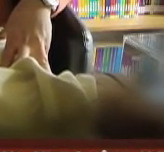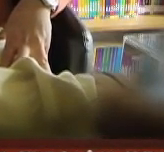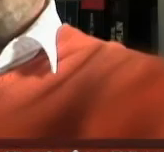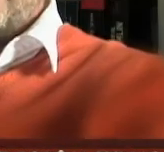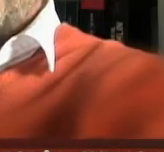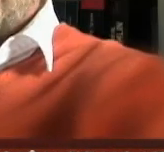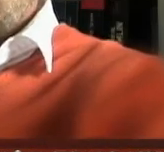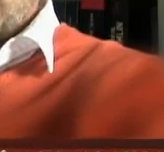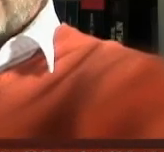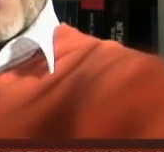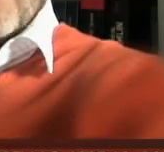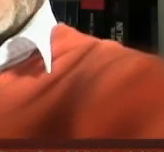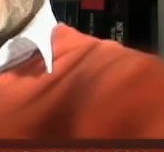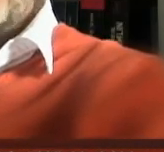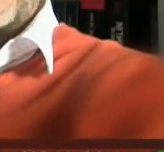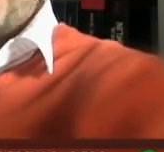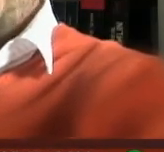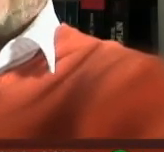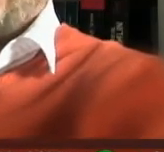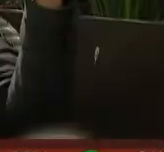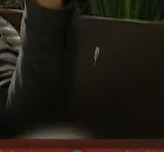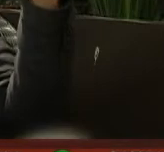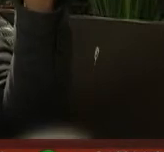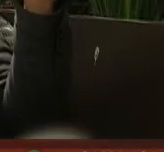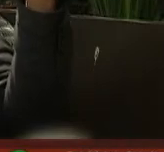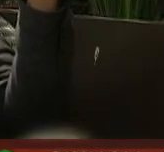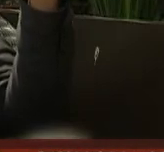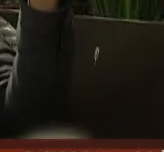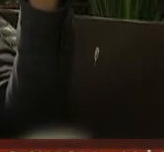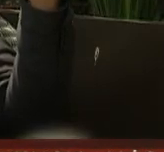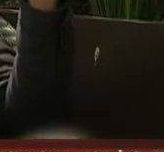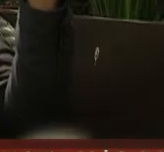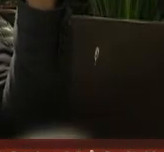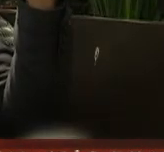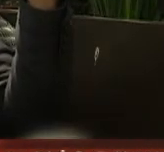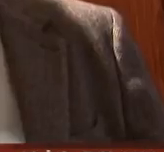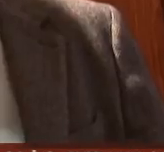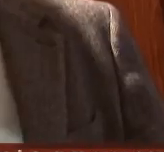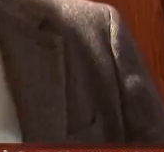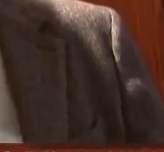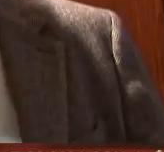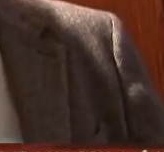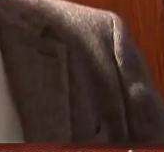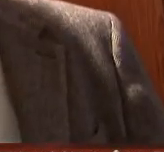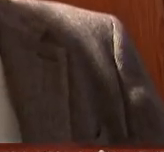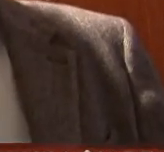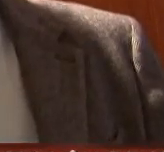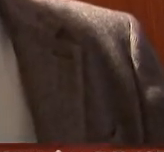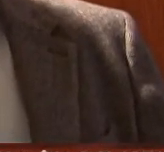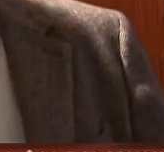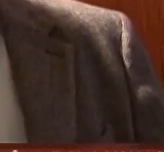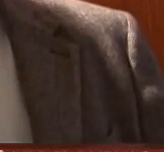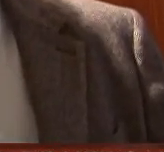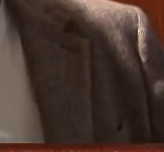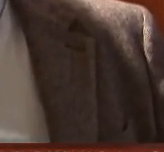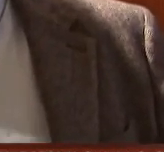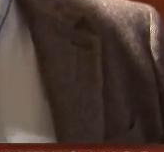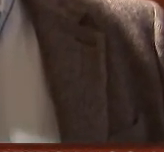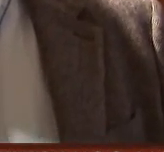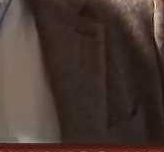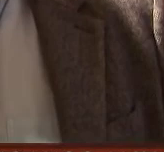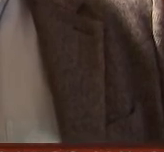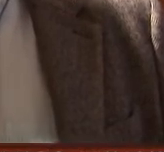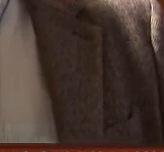Colgados en un accidente automovilístico en Querétaro sorprendió al medio literario nacional. Esta muerte intempestiva y